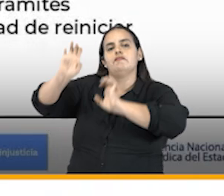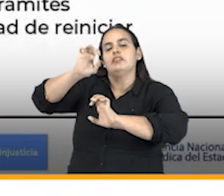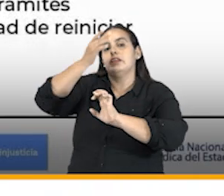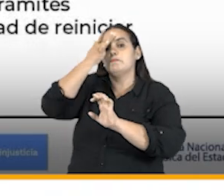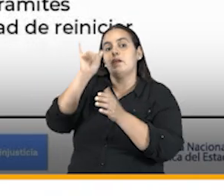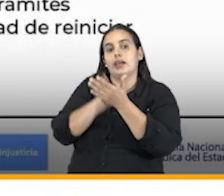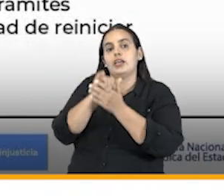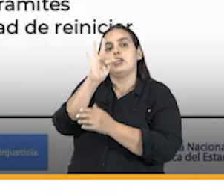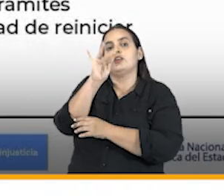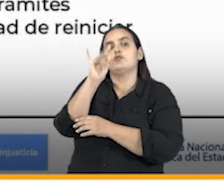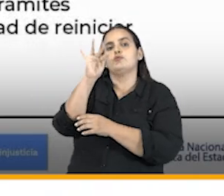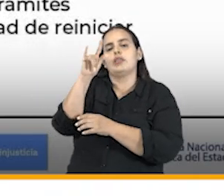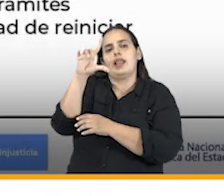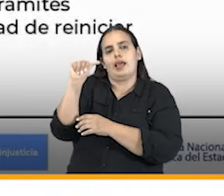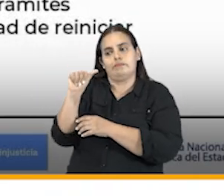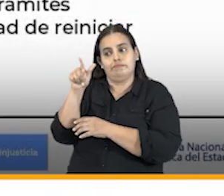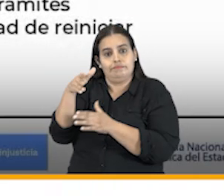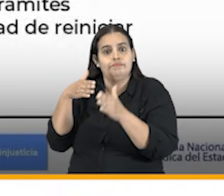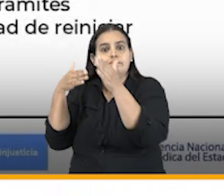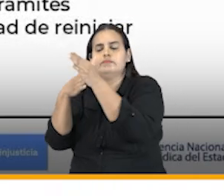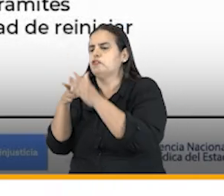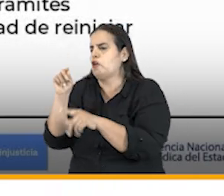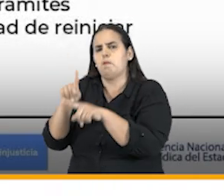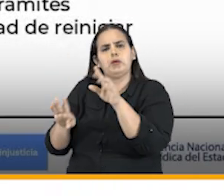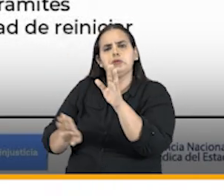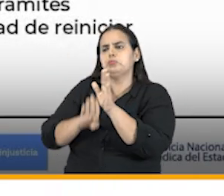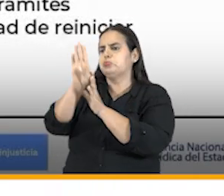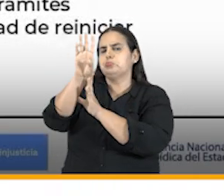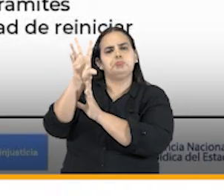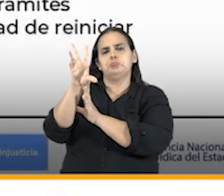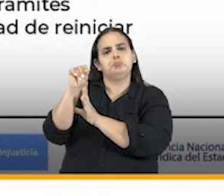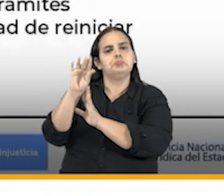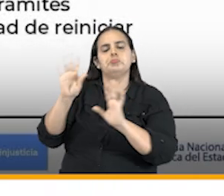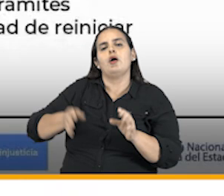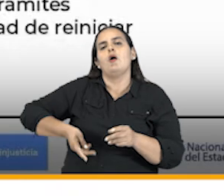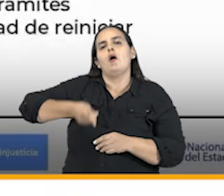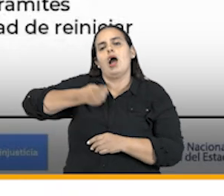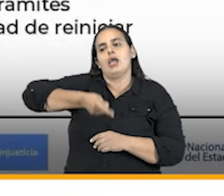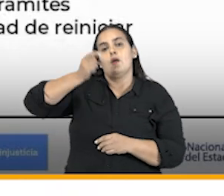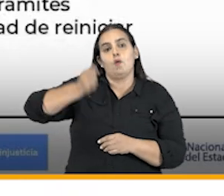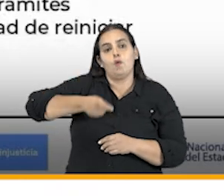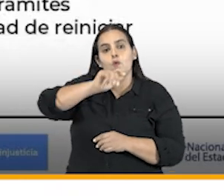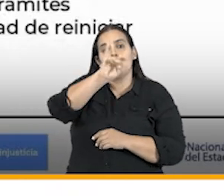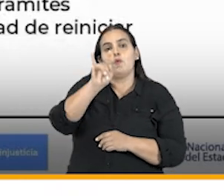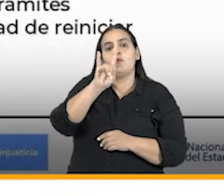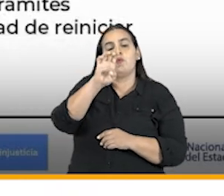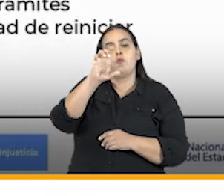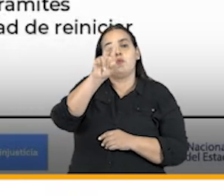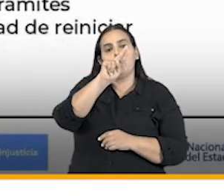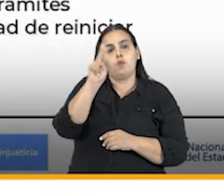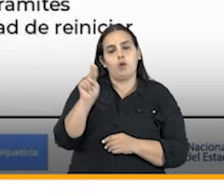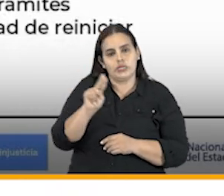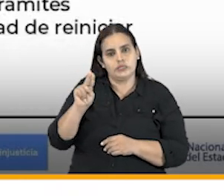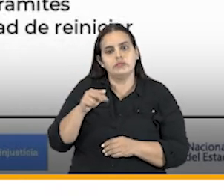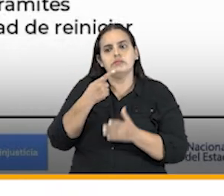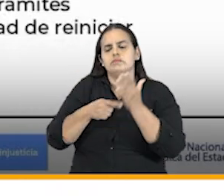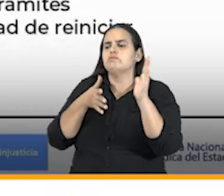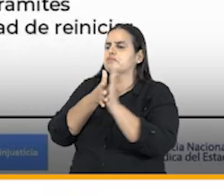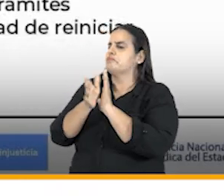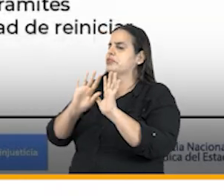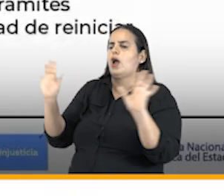porque la tutela que se interpuso contra esa sentencia no prosperó los jueces están obligados a aclarar la causidad de la acción